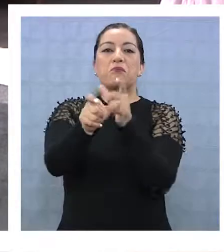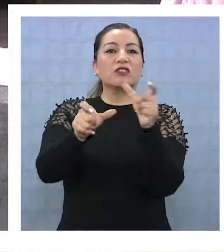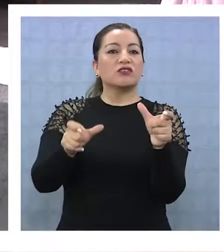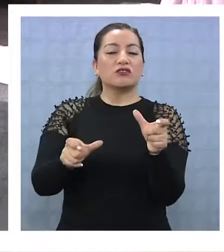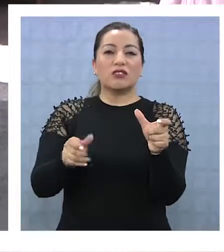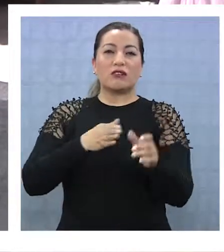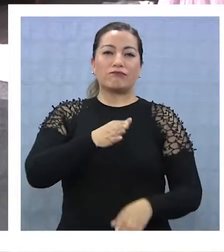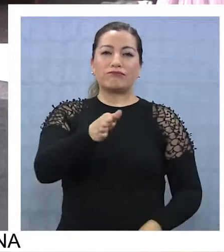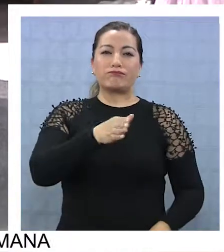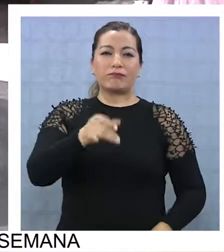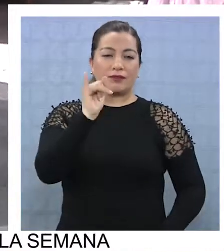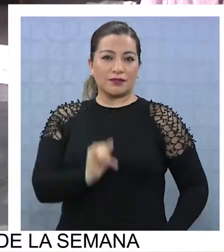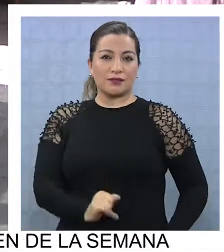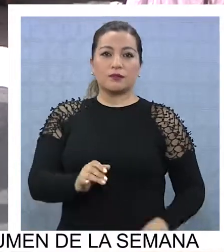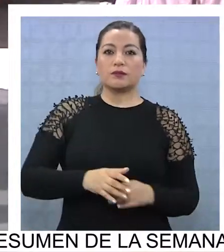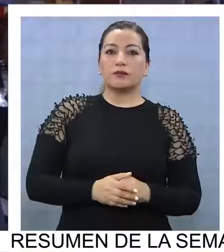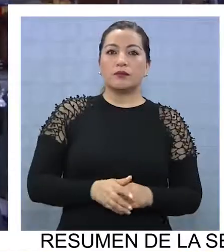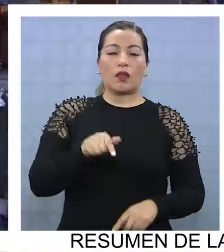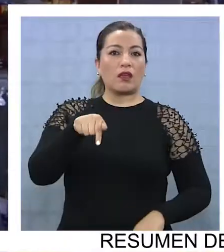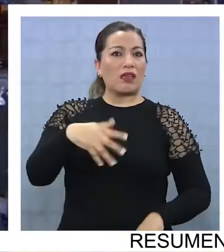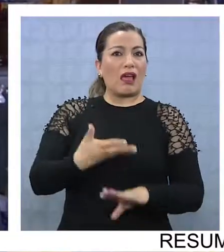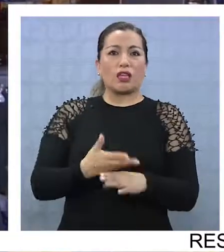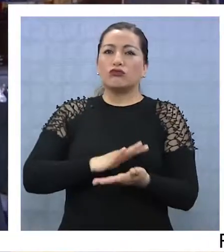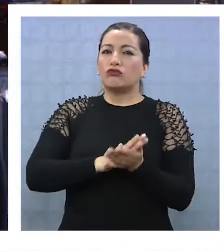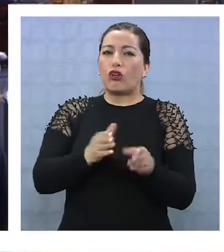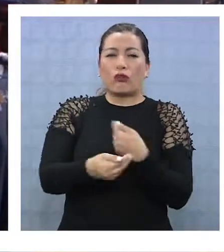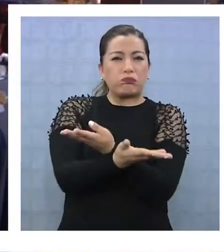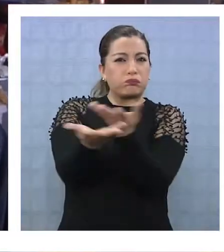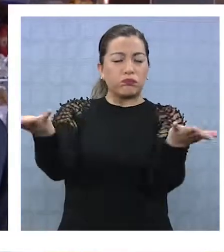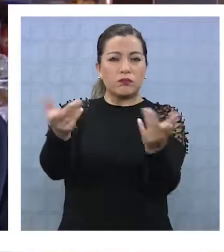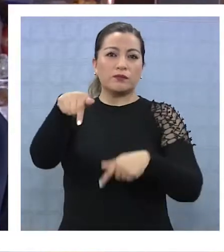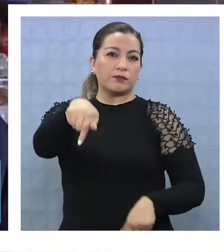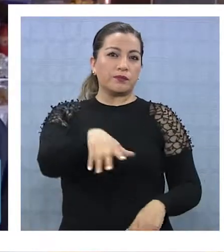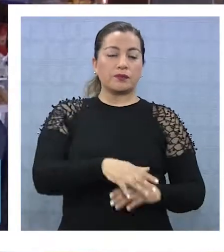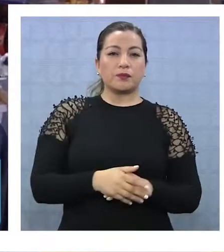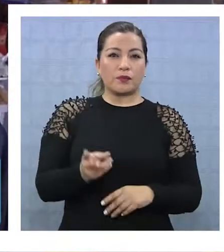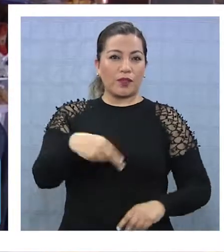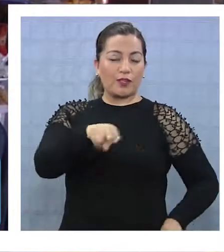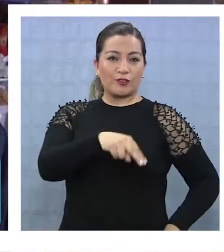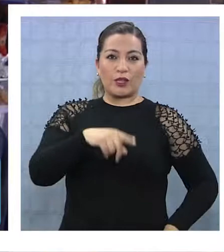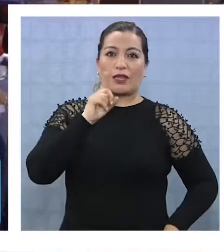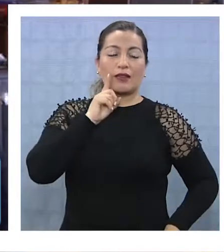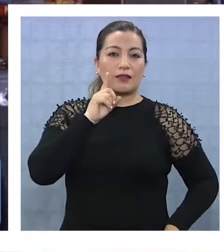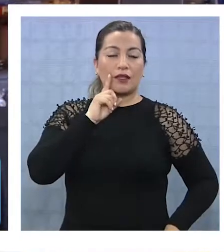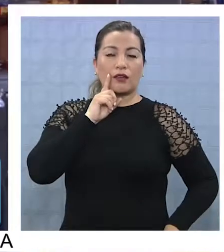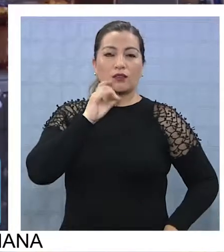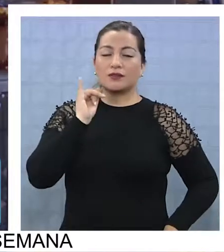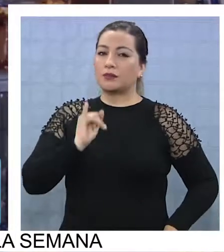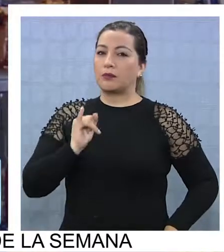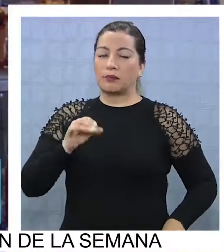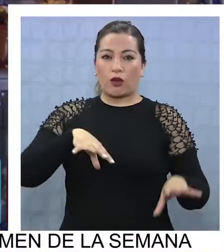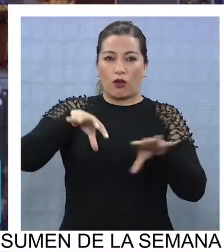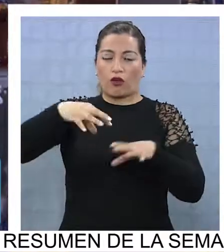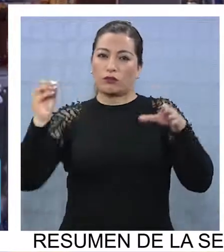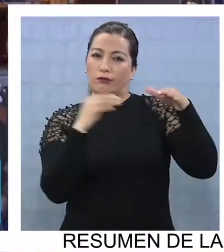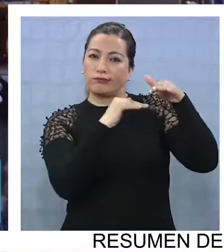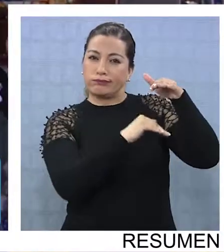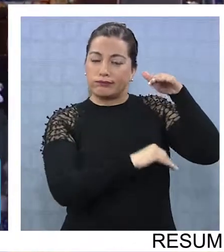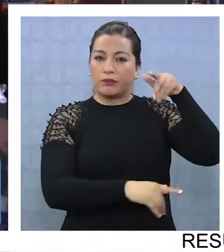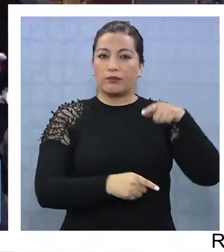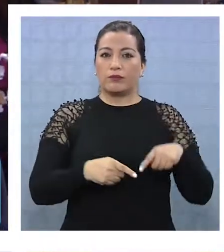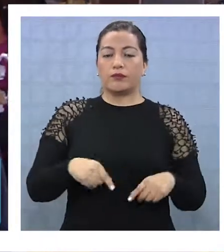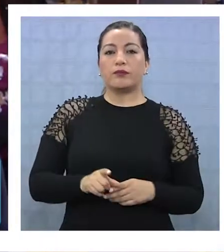manteniendo su clientela local. Acá se encuentra de todo. Acá estamos abasteciendo